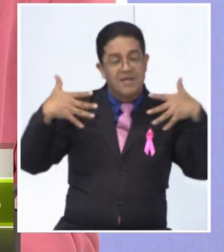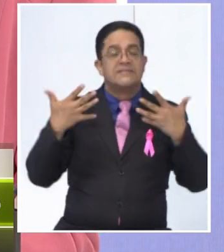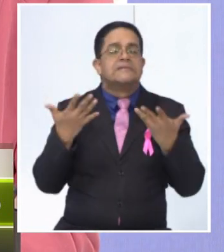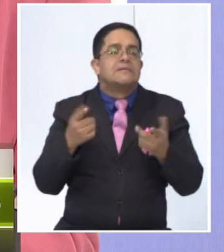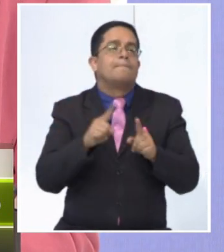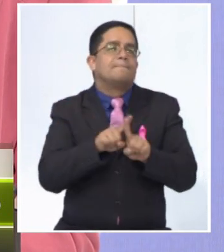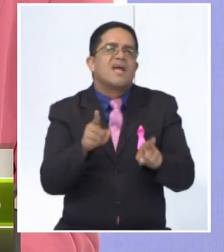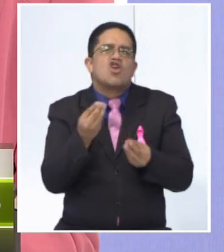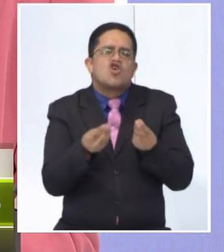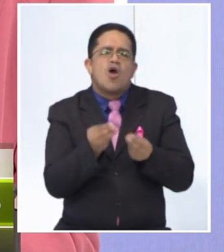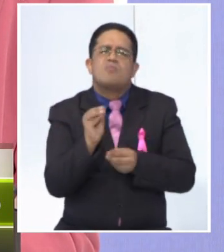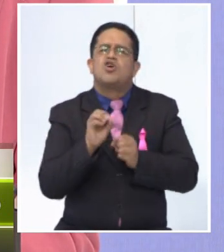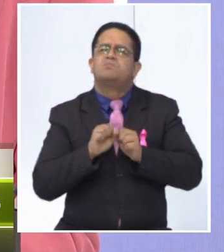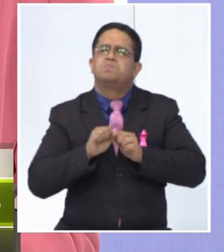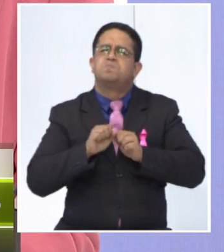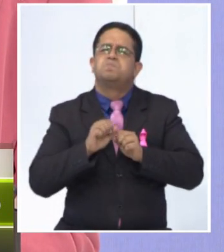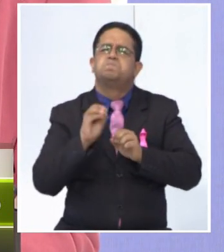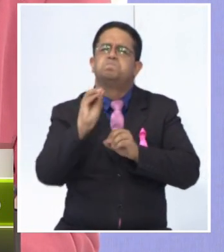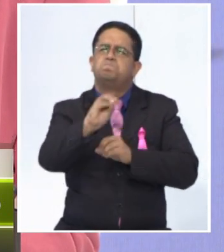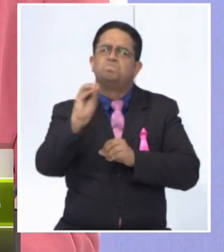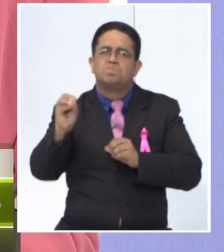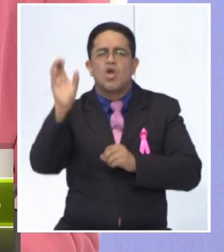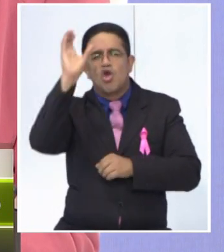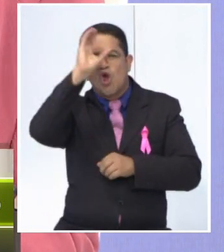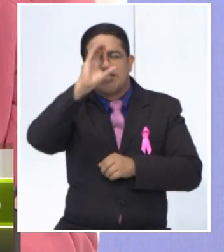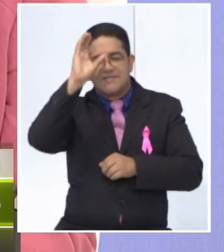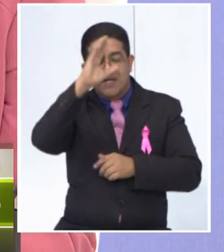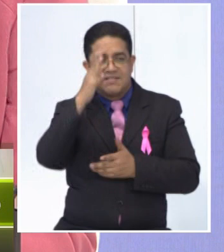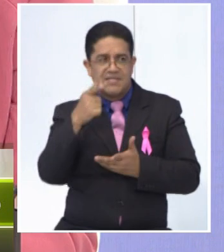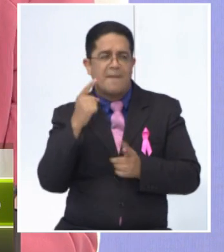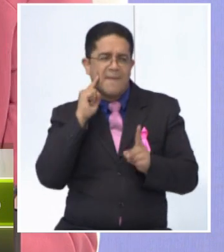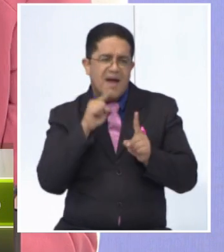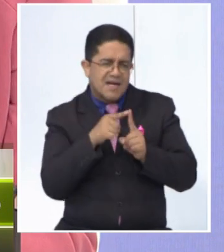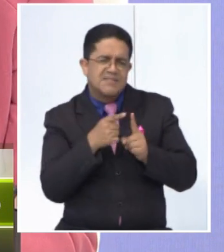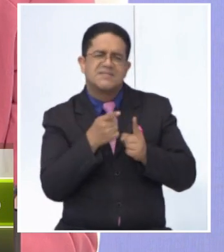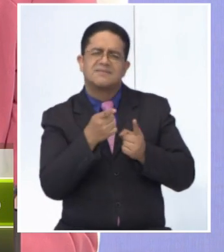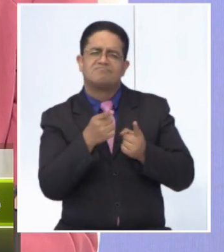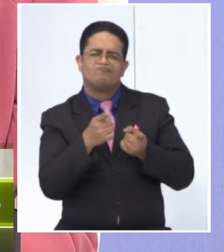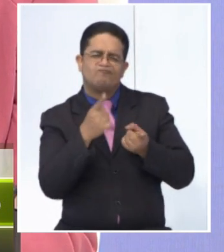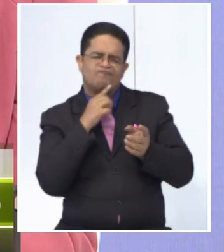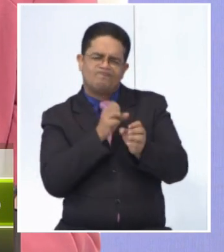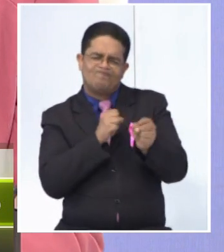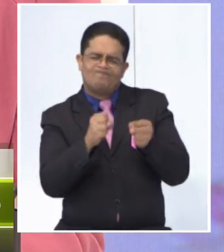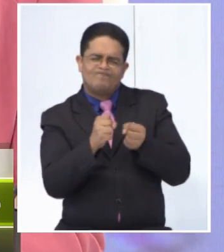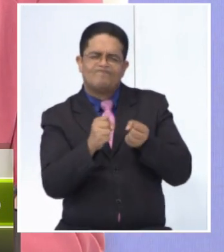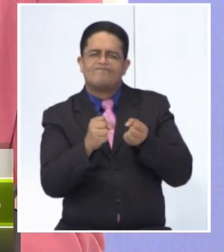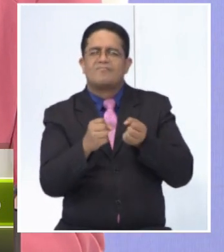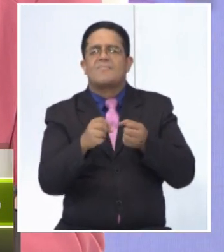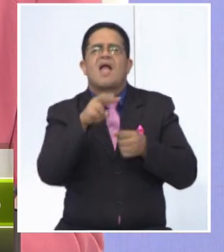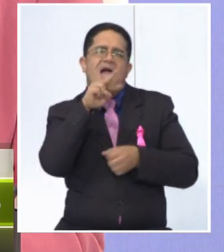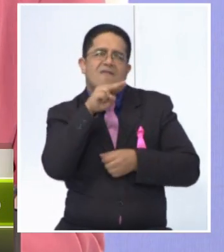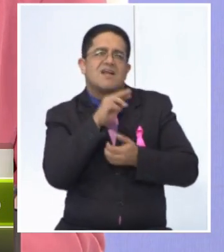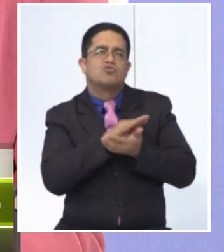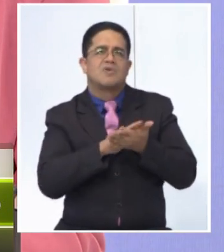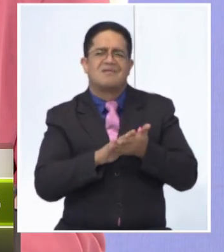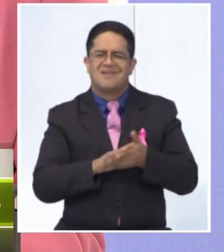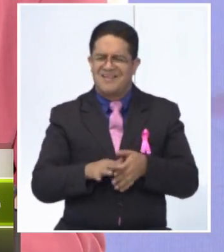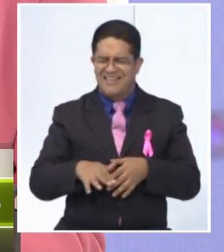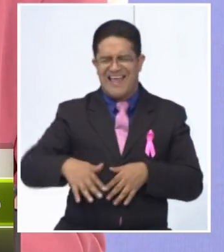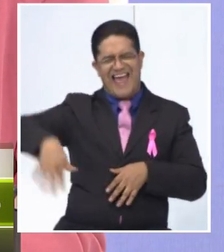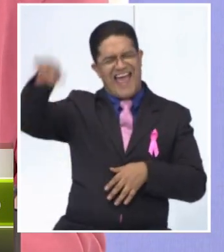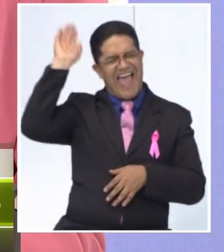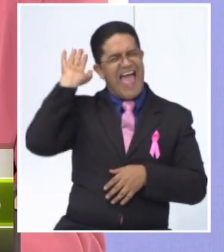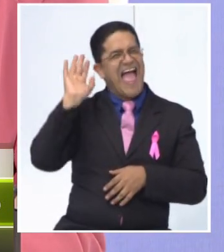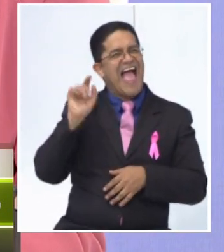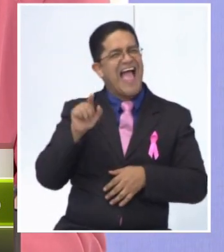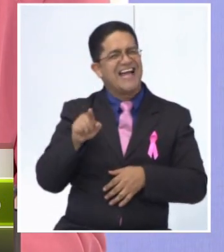personas que nos están viendo para utilizar un lenguaje más asertivo, más cariñoso, más empático? Porque a veces nos ponemos también en eso, tranquila, ¿qué tanto?